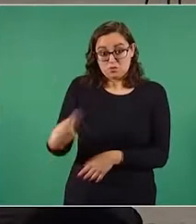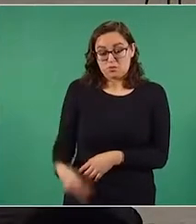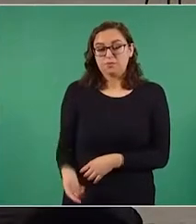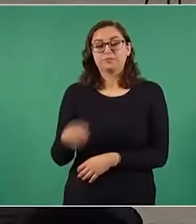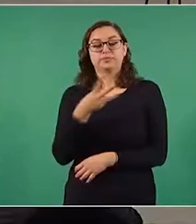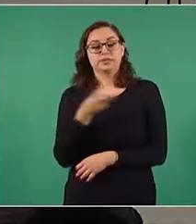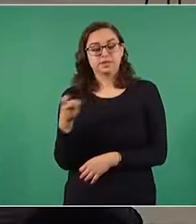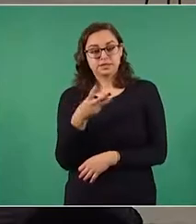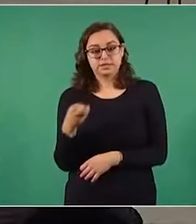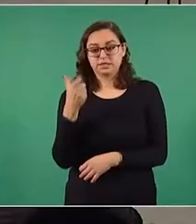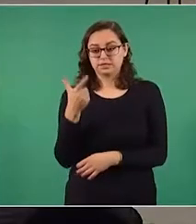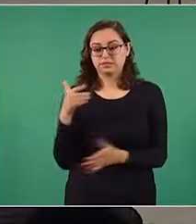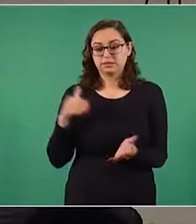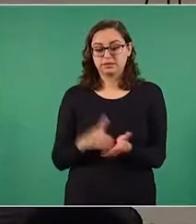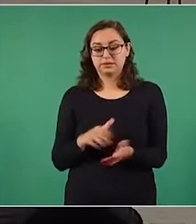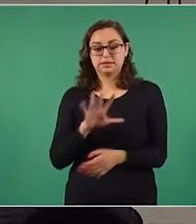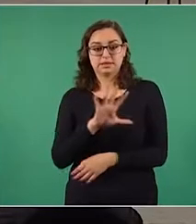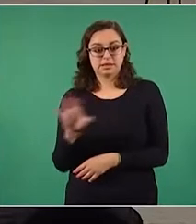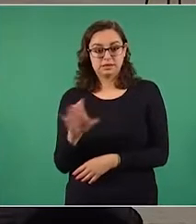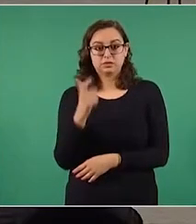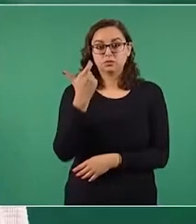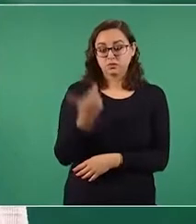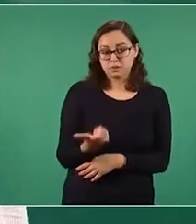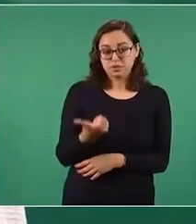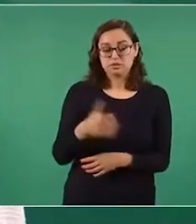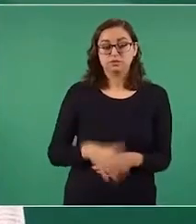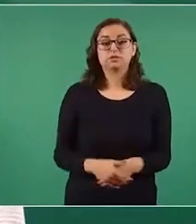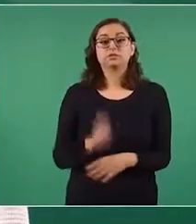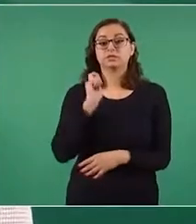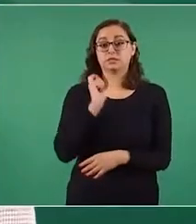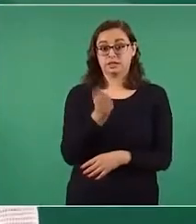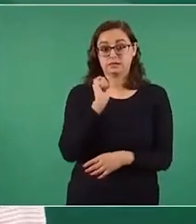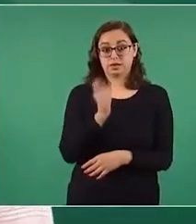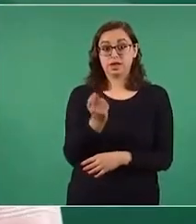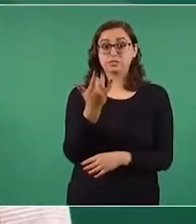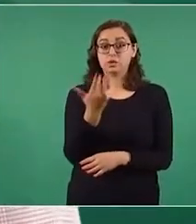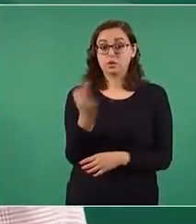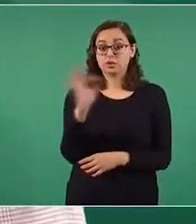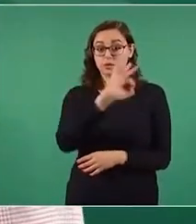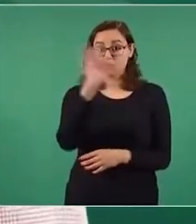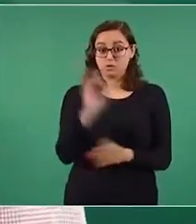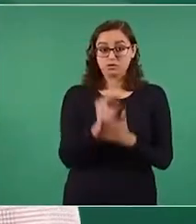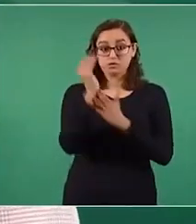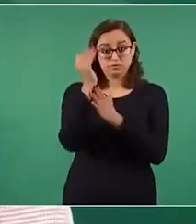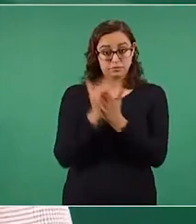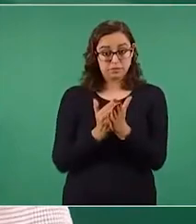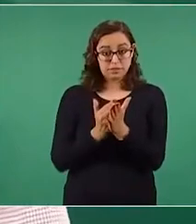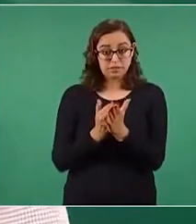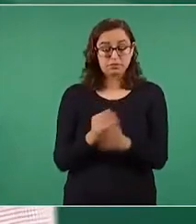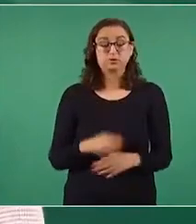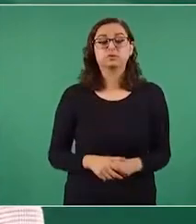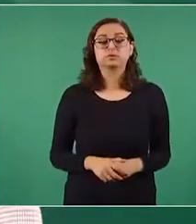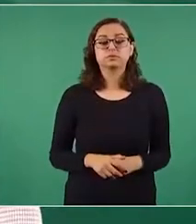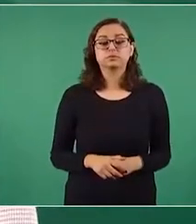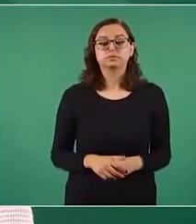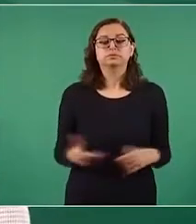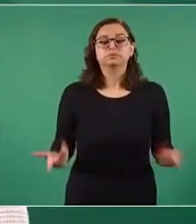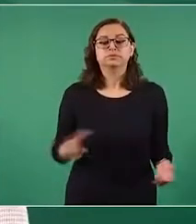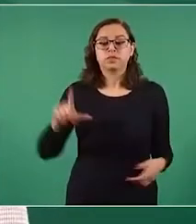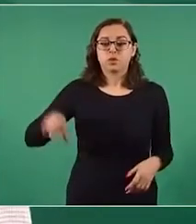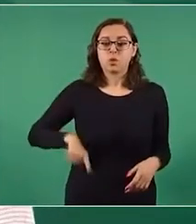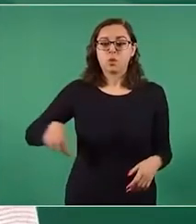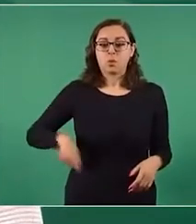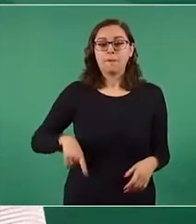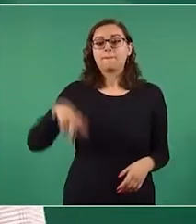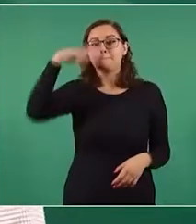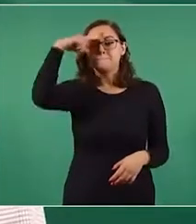307 mil 500 pesos, es decir, la mitad. Cabe destacar que el esfuerzo que realiza el gobierno de